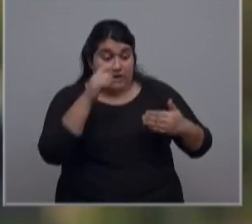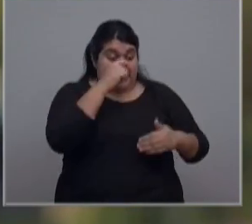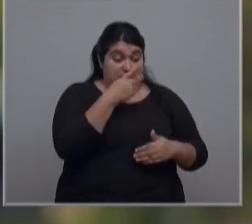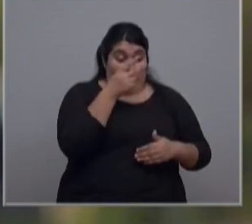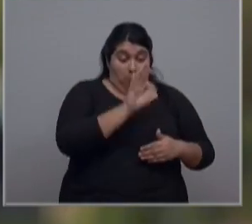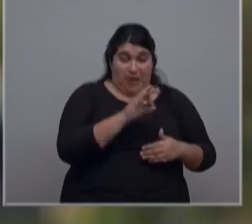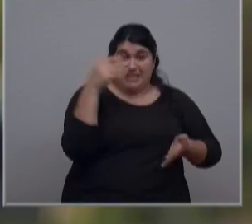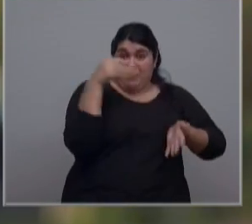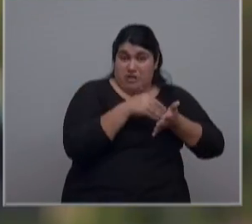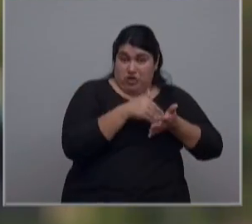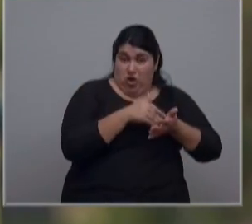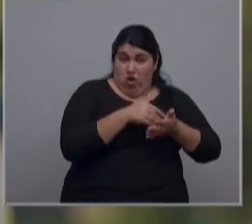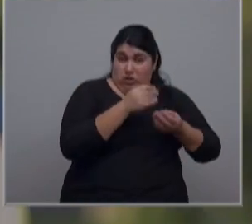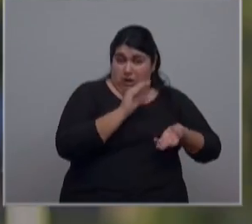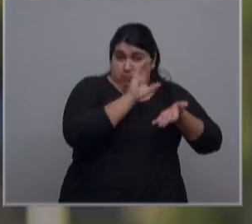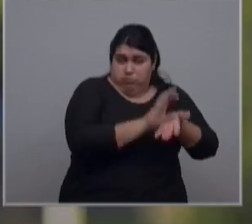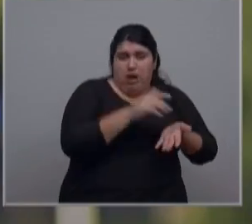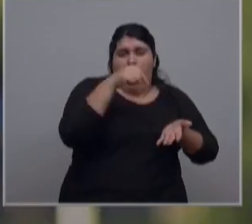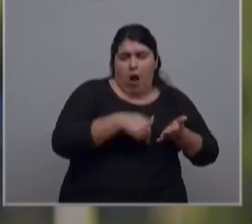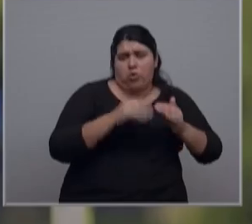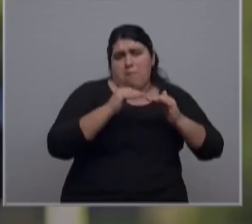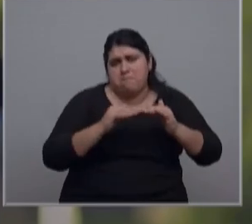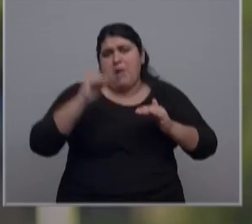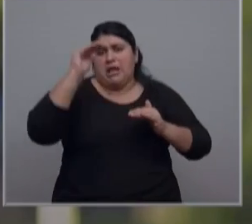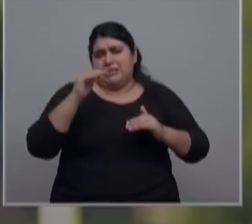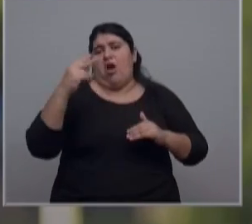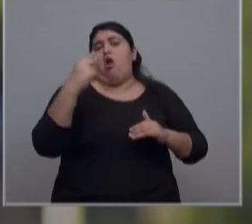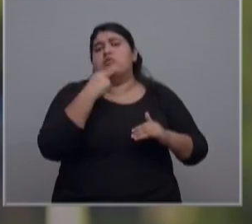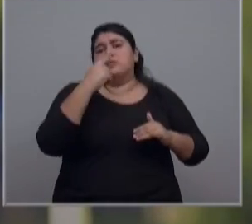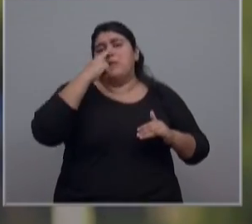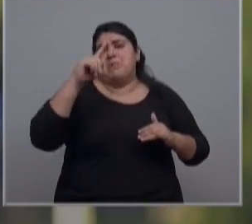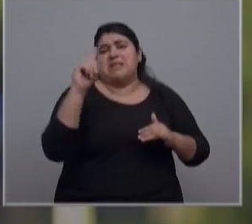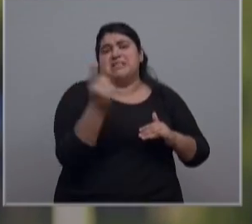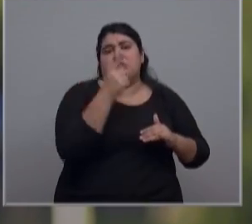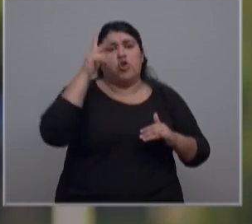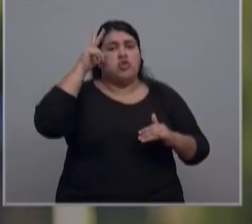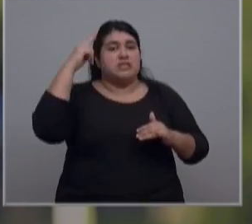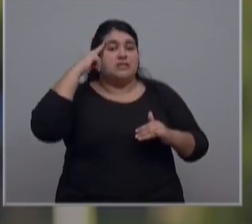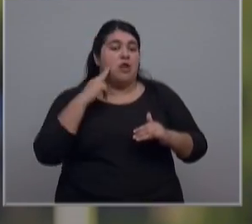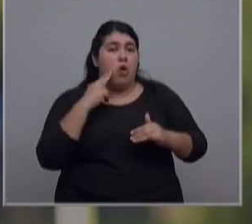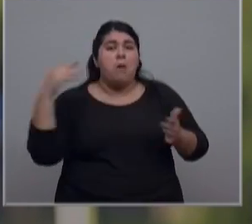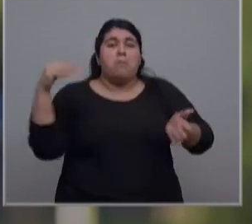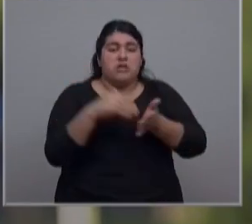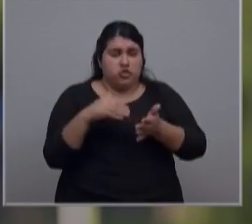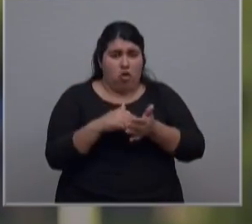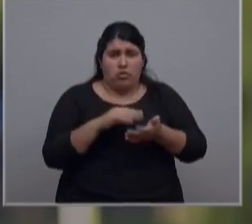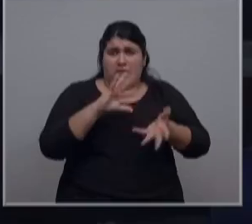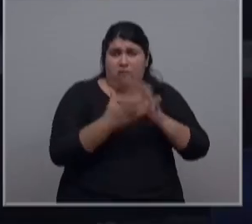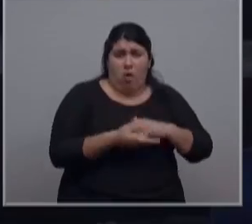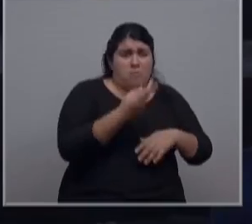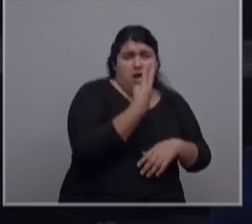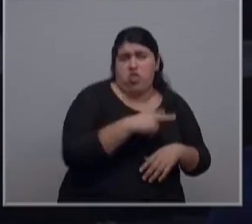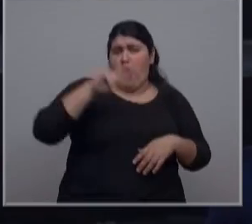millones pasamos a 11.189 millones. Se multiplicó,